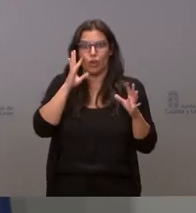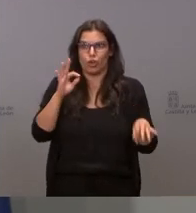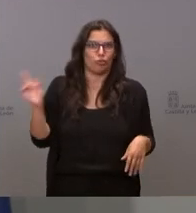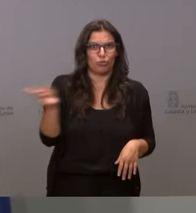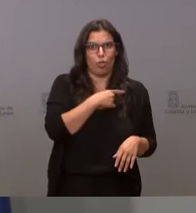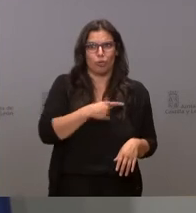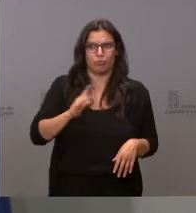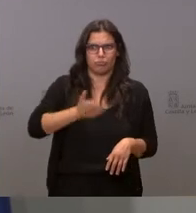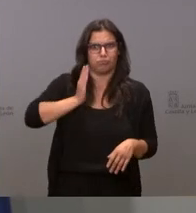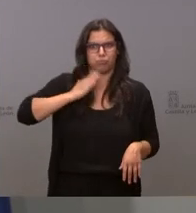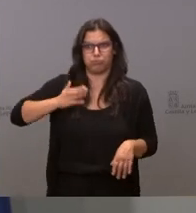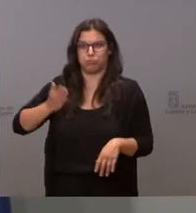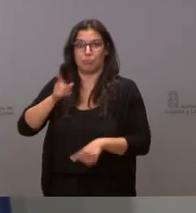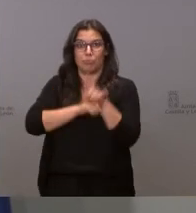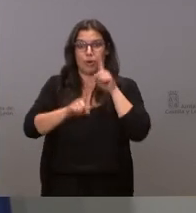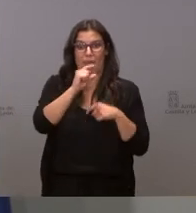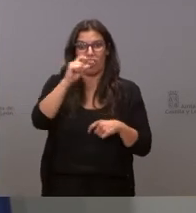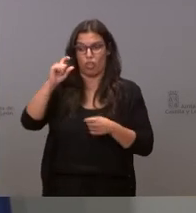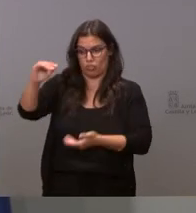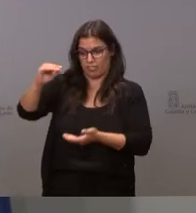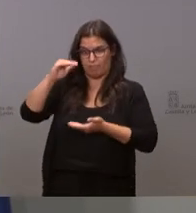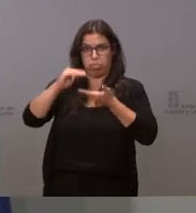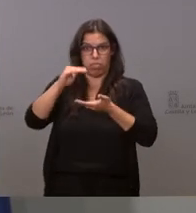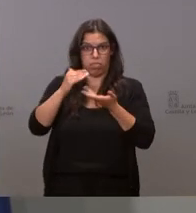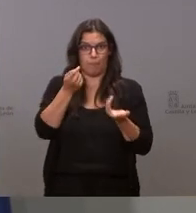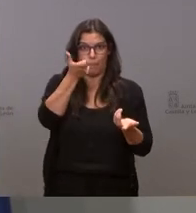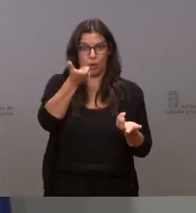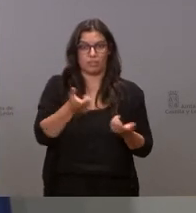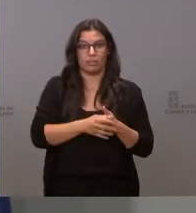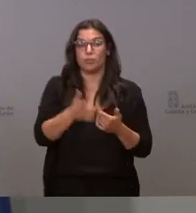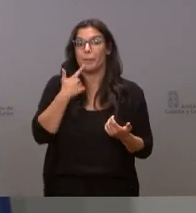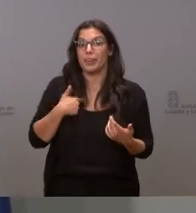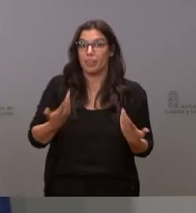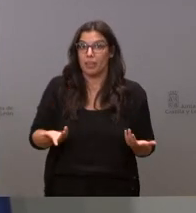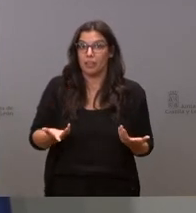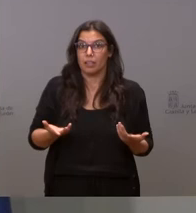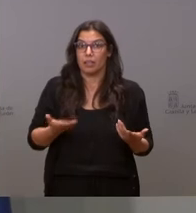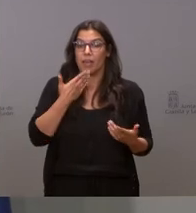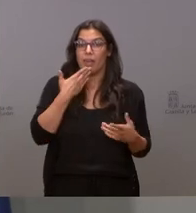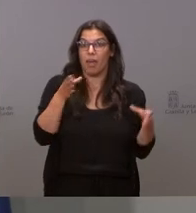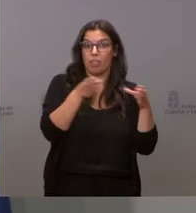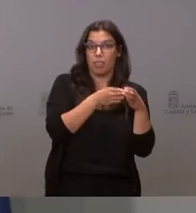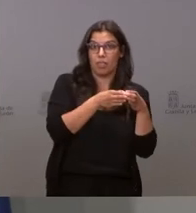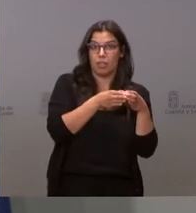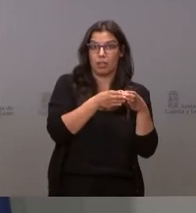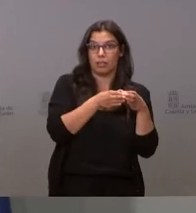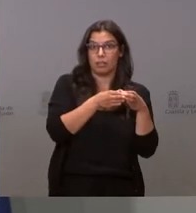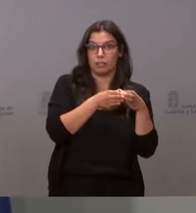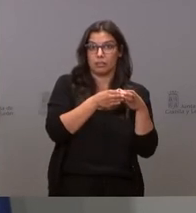el mundo pero el problema es que no tenemos dosis suficiente y usted que me dice que a un grupo de edad con un riesgo